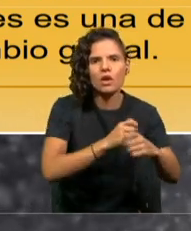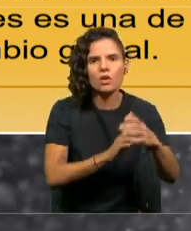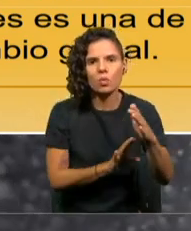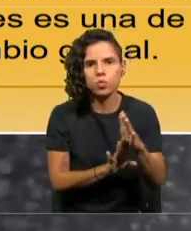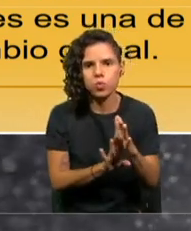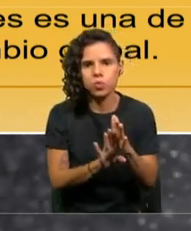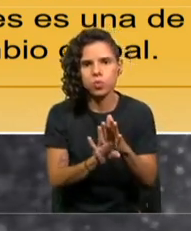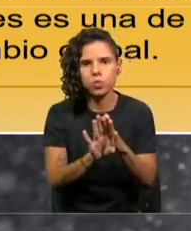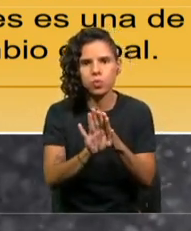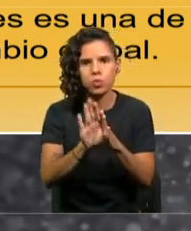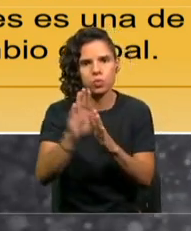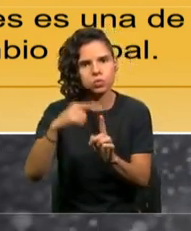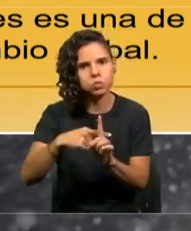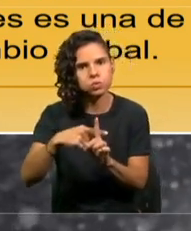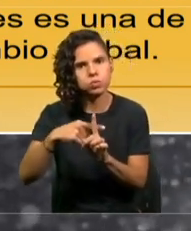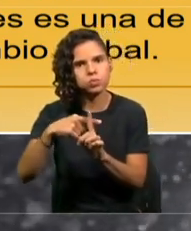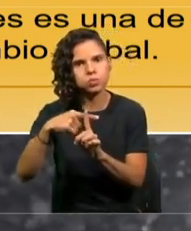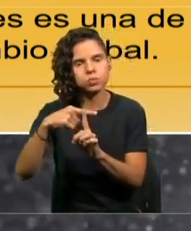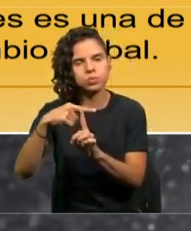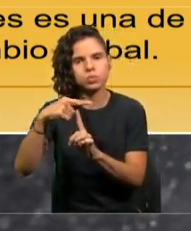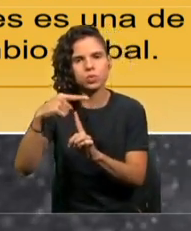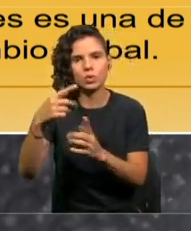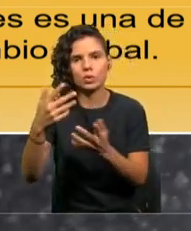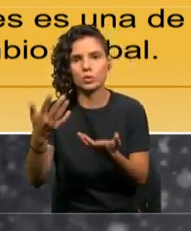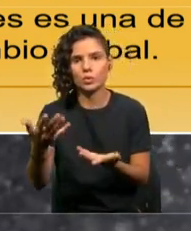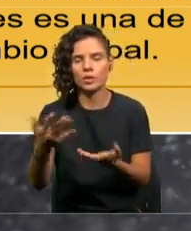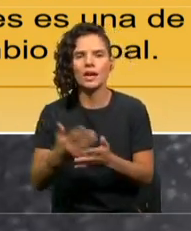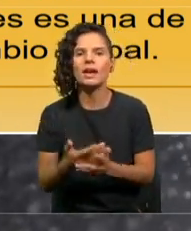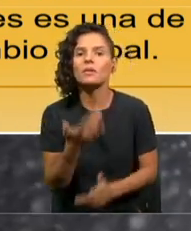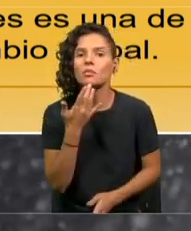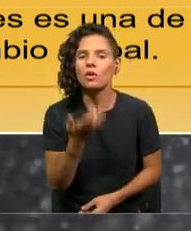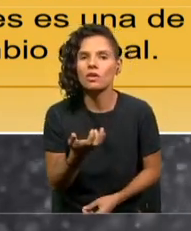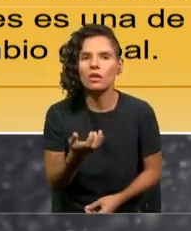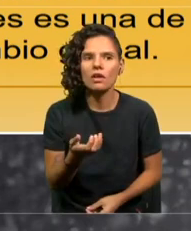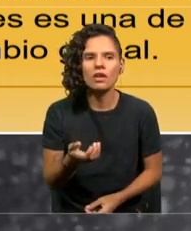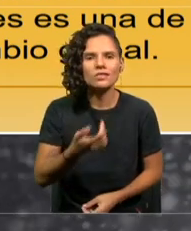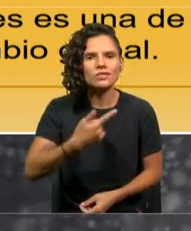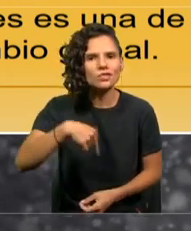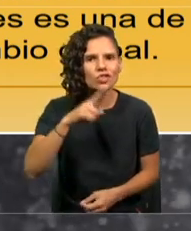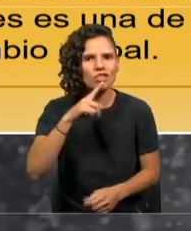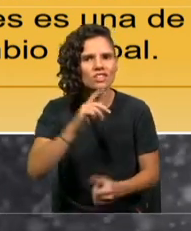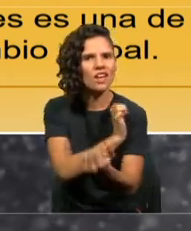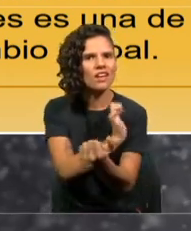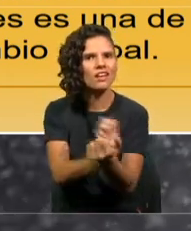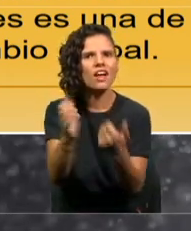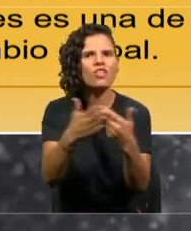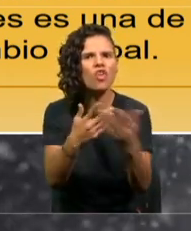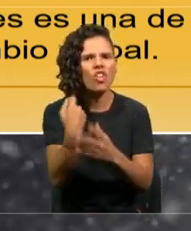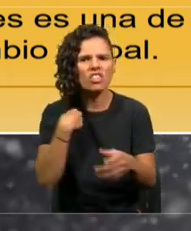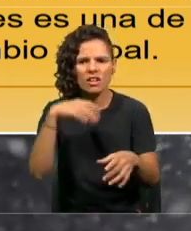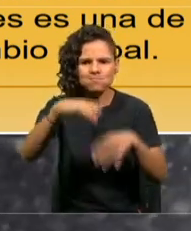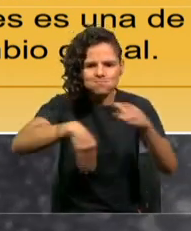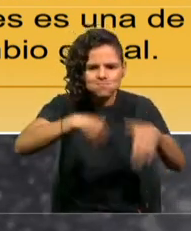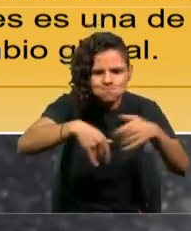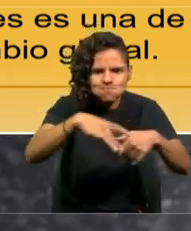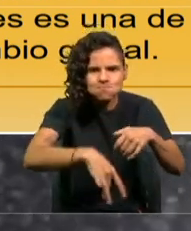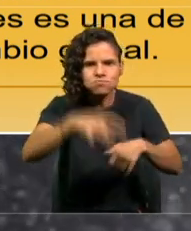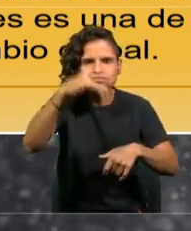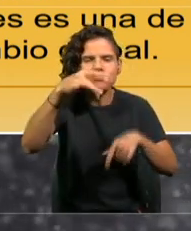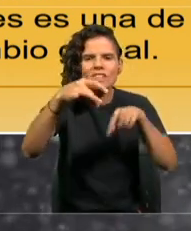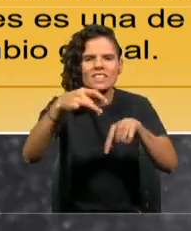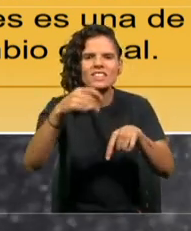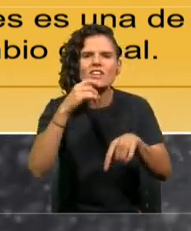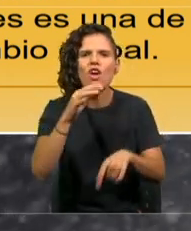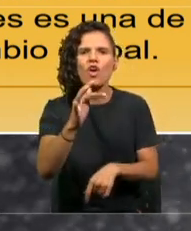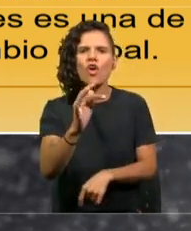el planeta. Eso es porque nuestras fuentes de energía son fuentes de energía fósiles. ¿Qué quiere decir?